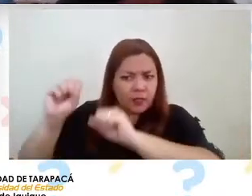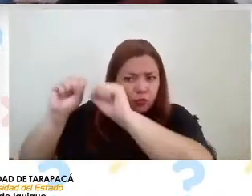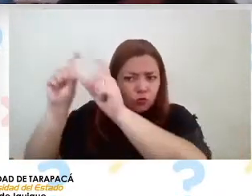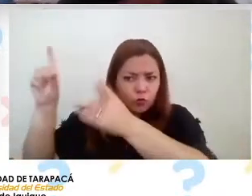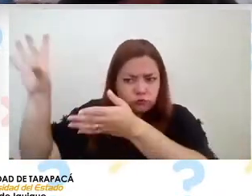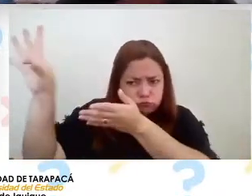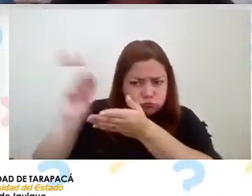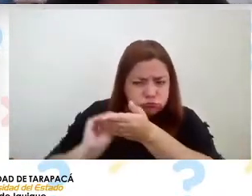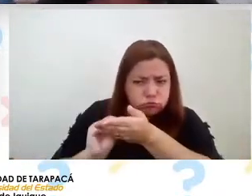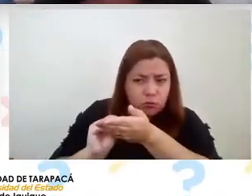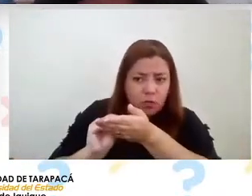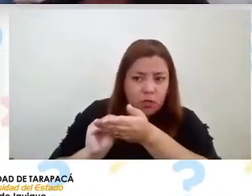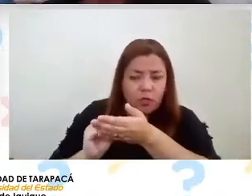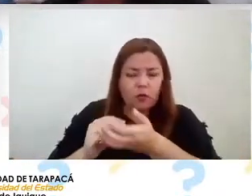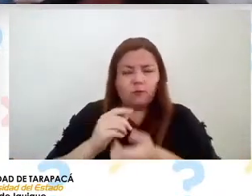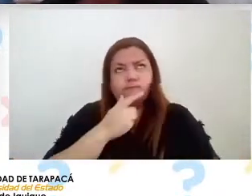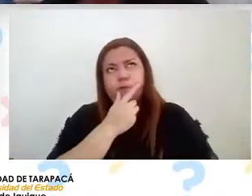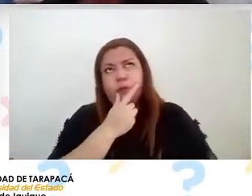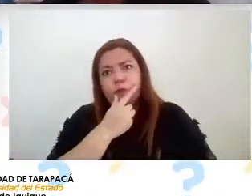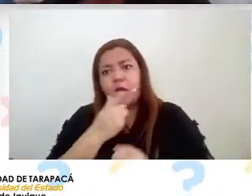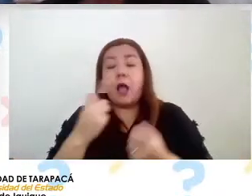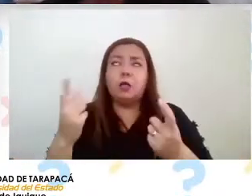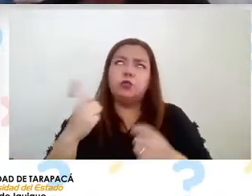capturamos agua o